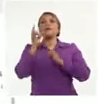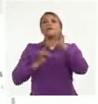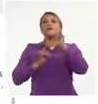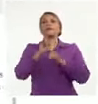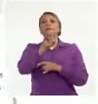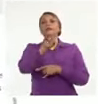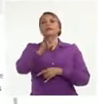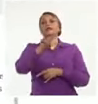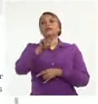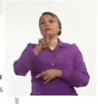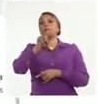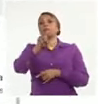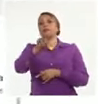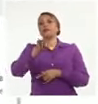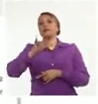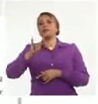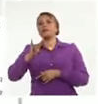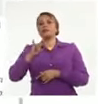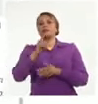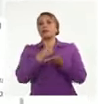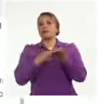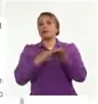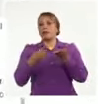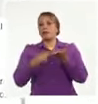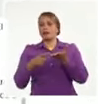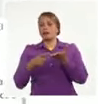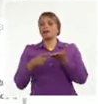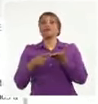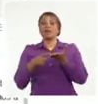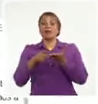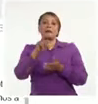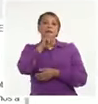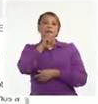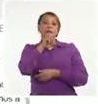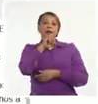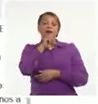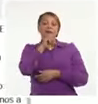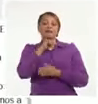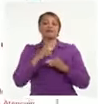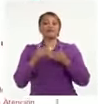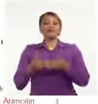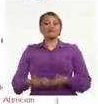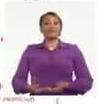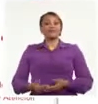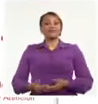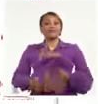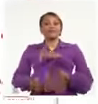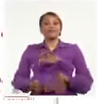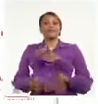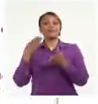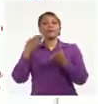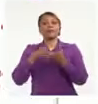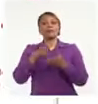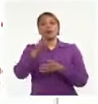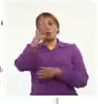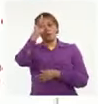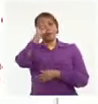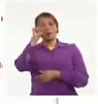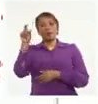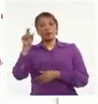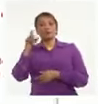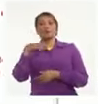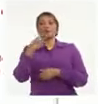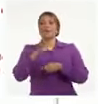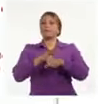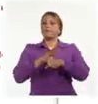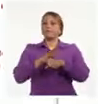apenas 1,100 gramos de peso. Su madre era una materna crítica que llegó al hospital con un cuadro de eclampsia grave, ante